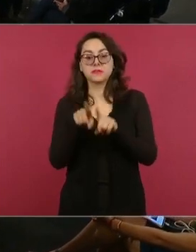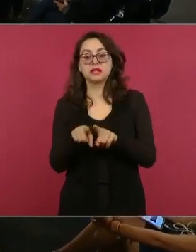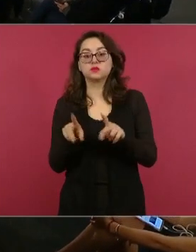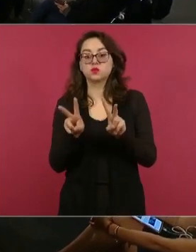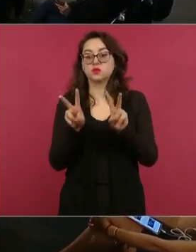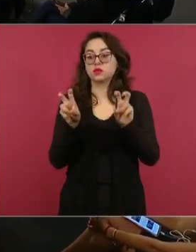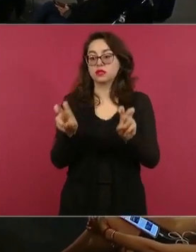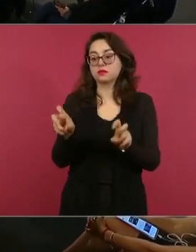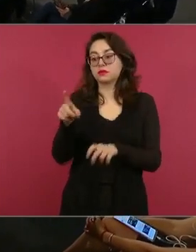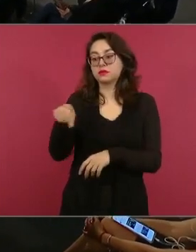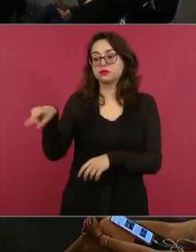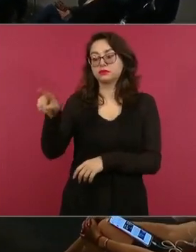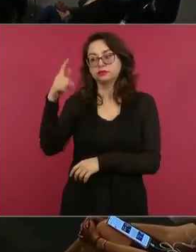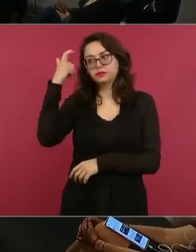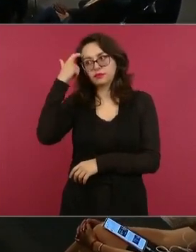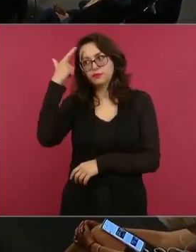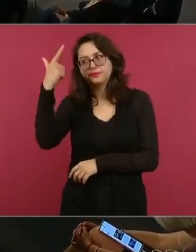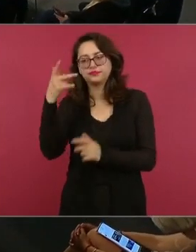chinampas,